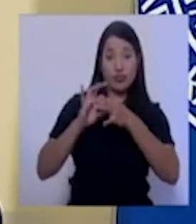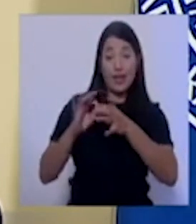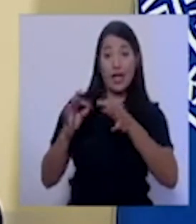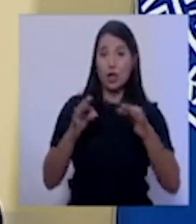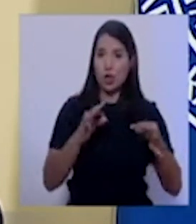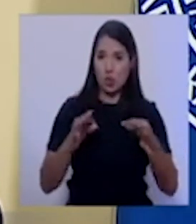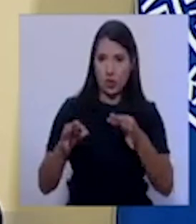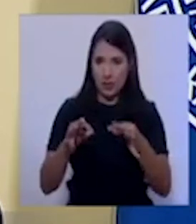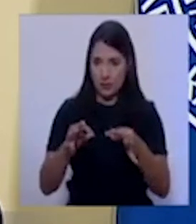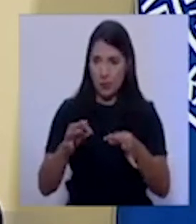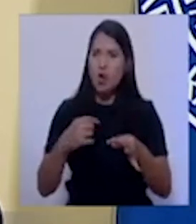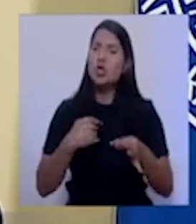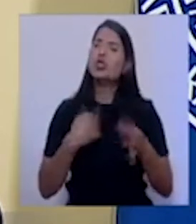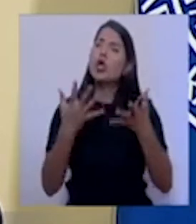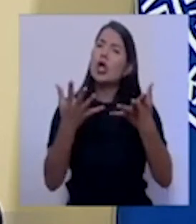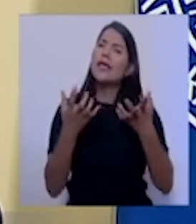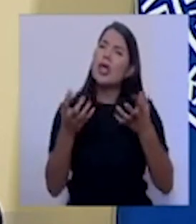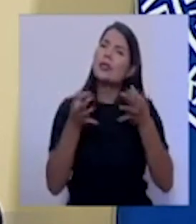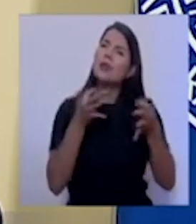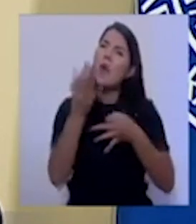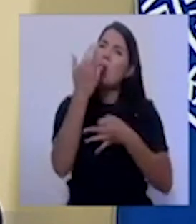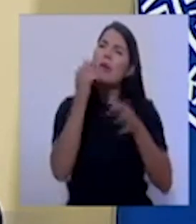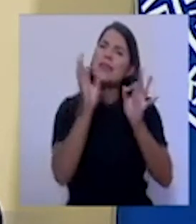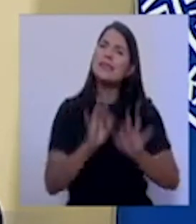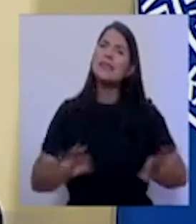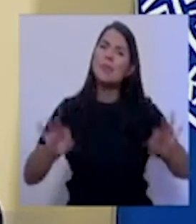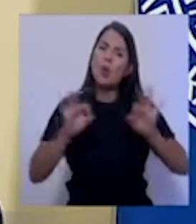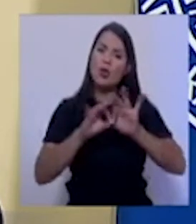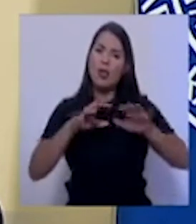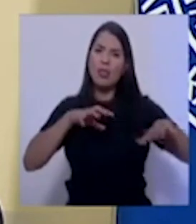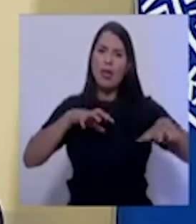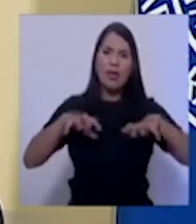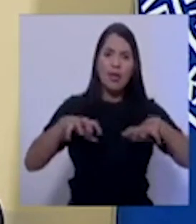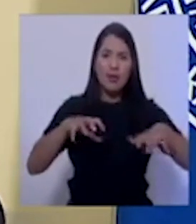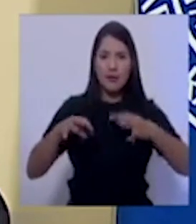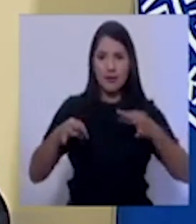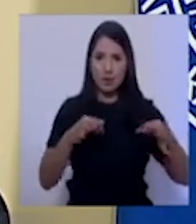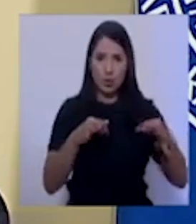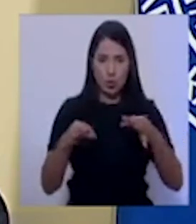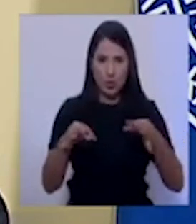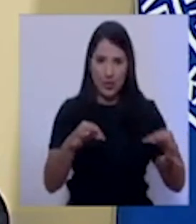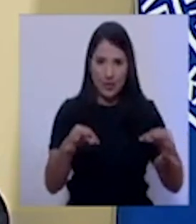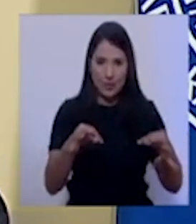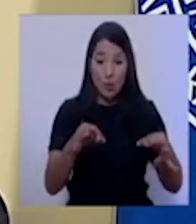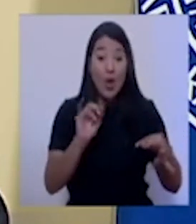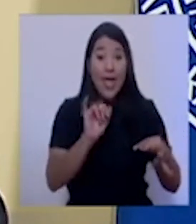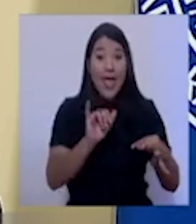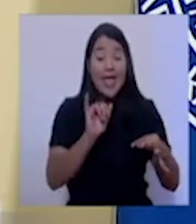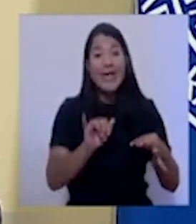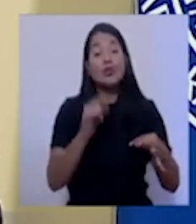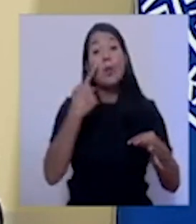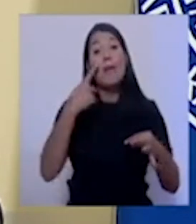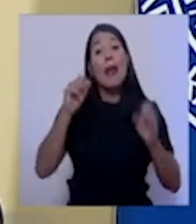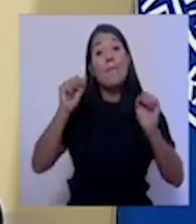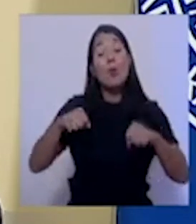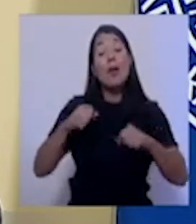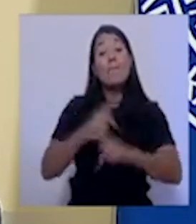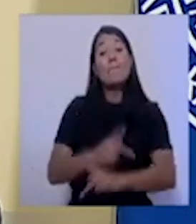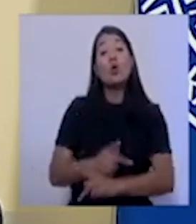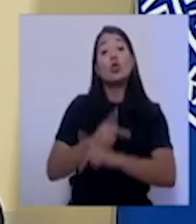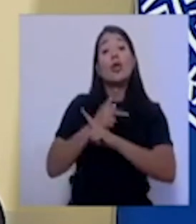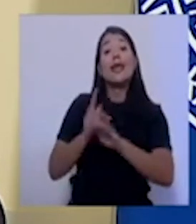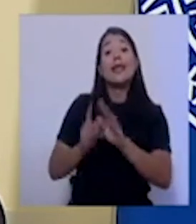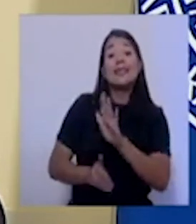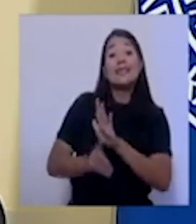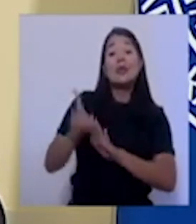qué es importante la dinamización de la industria turística. Esto se traduce en proteger el progreso social que Costa